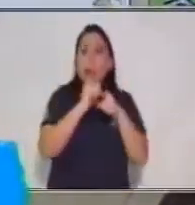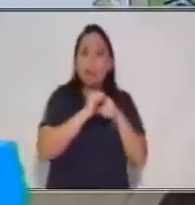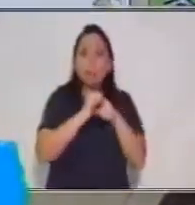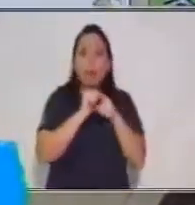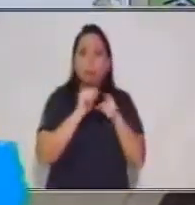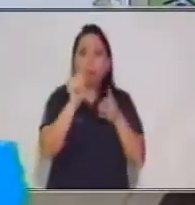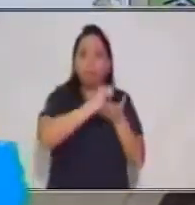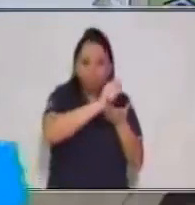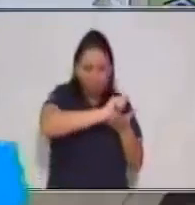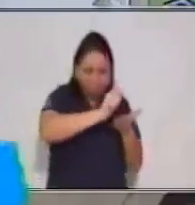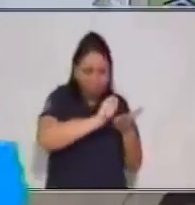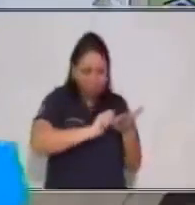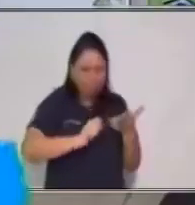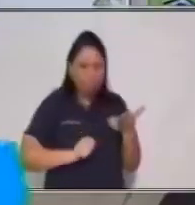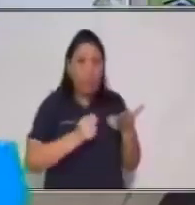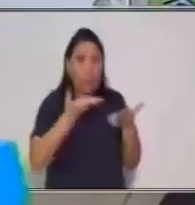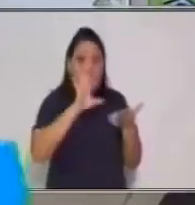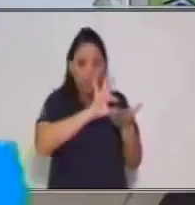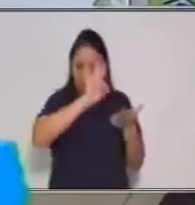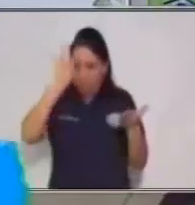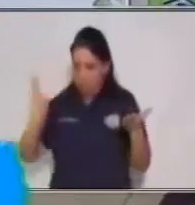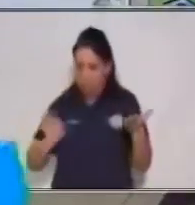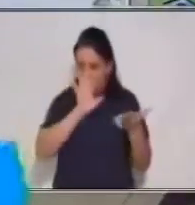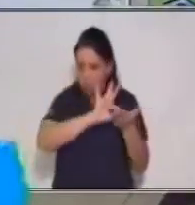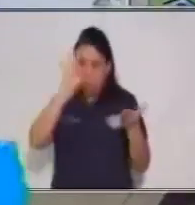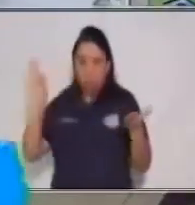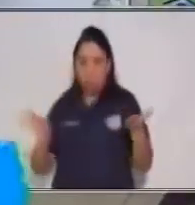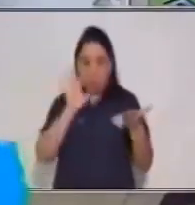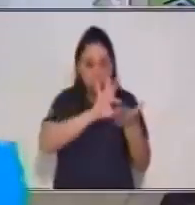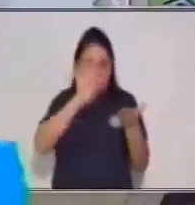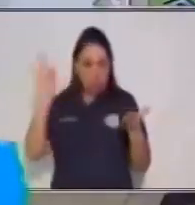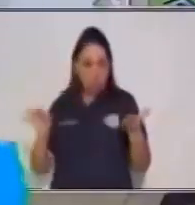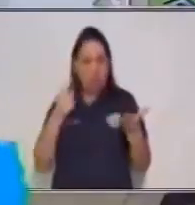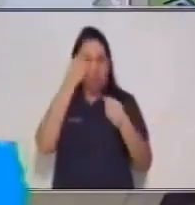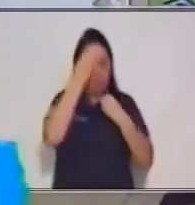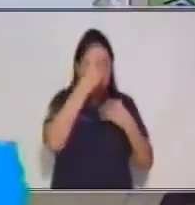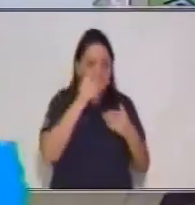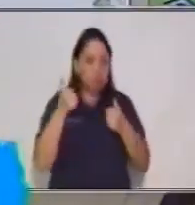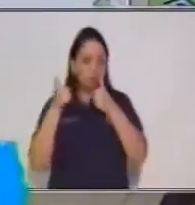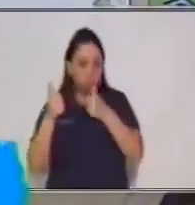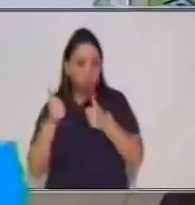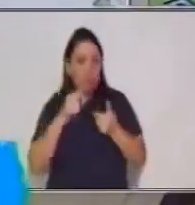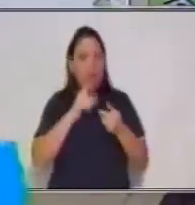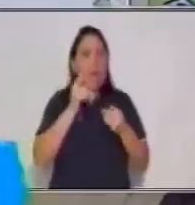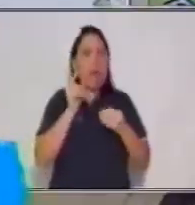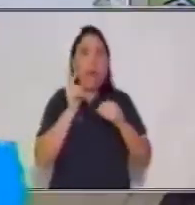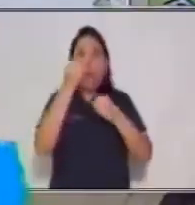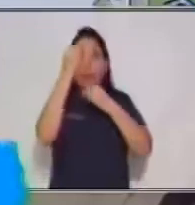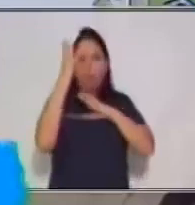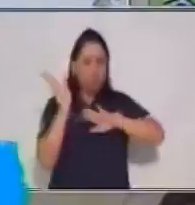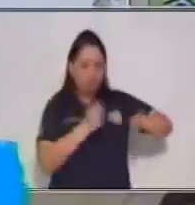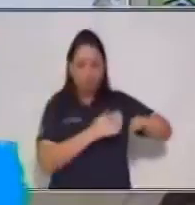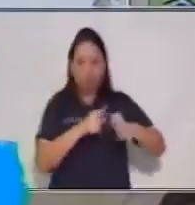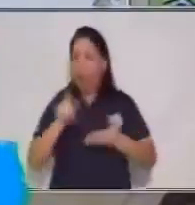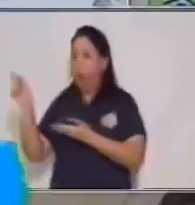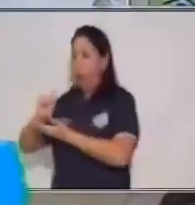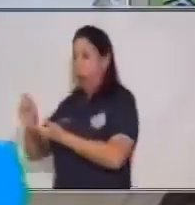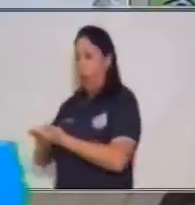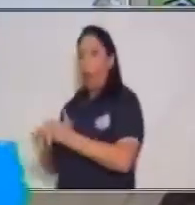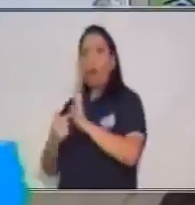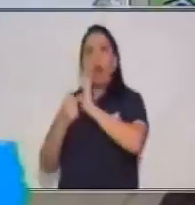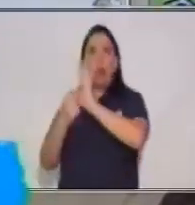conclusiones de lo que hemos investigado, ya escoger qué información es relevante y qué información no es relevante.